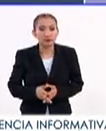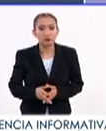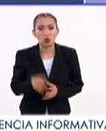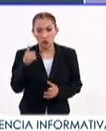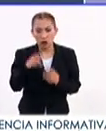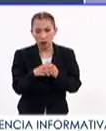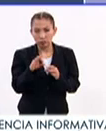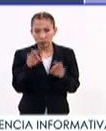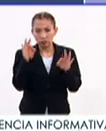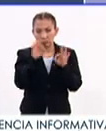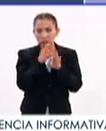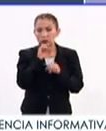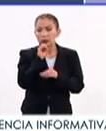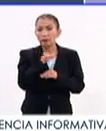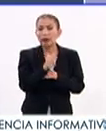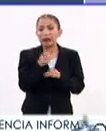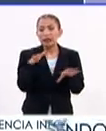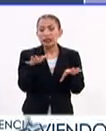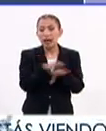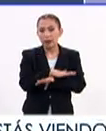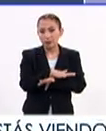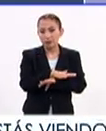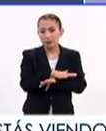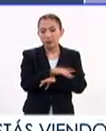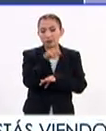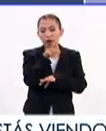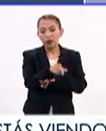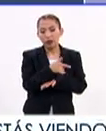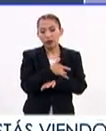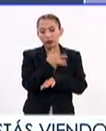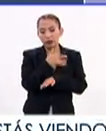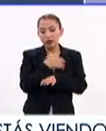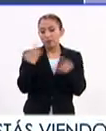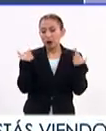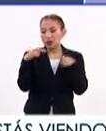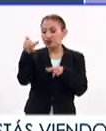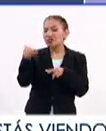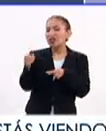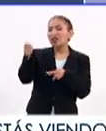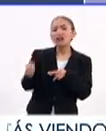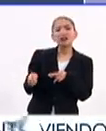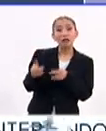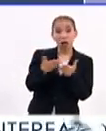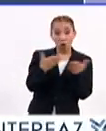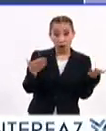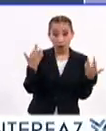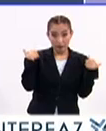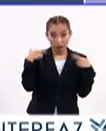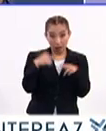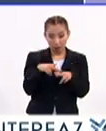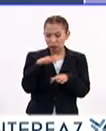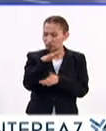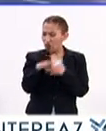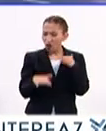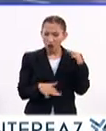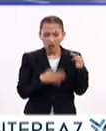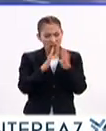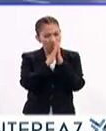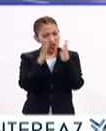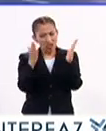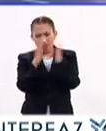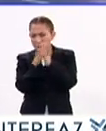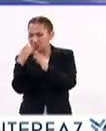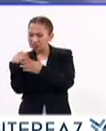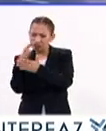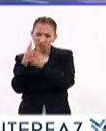Un elemento importante también es el cambio, por ejemplo, del sentido del maestro. Porque ahora los maestros, con toda la bibliografía que